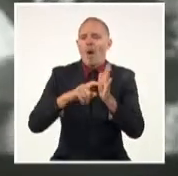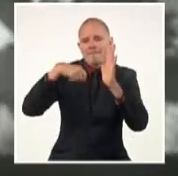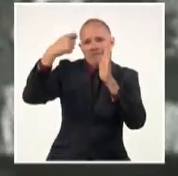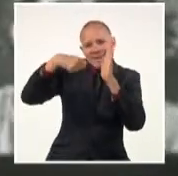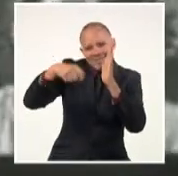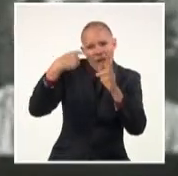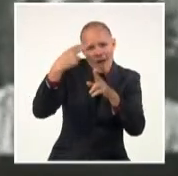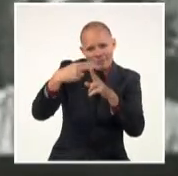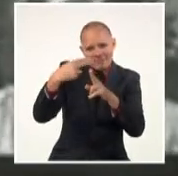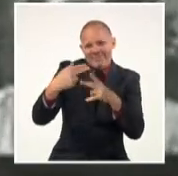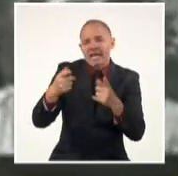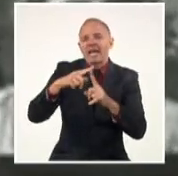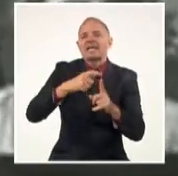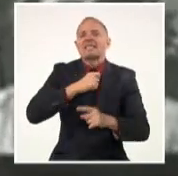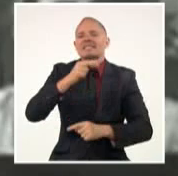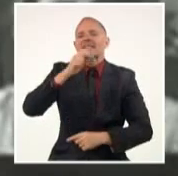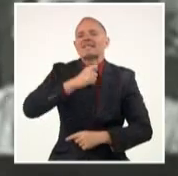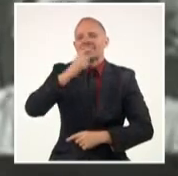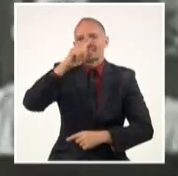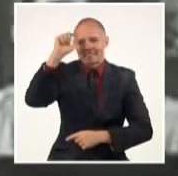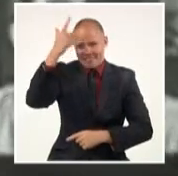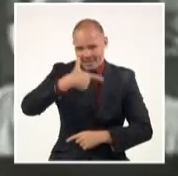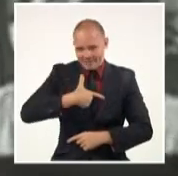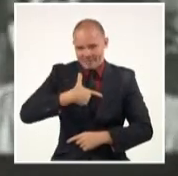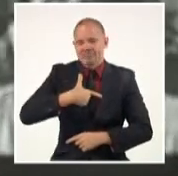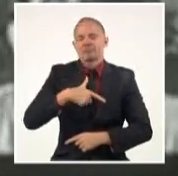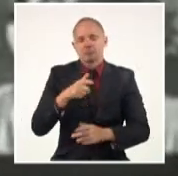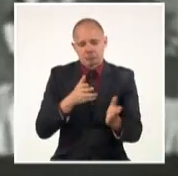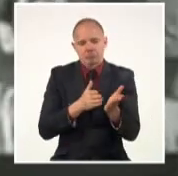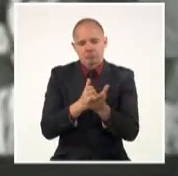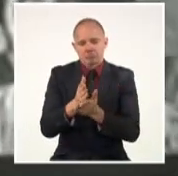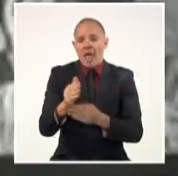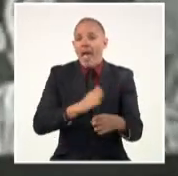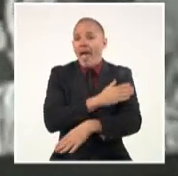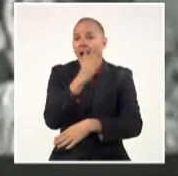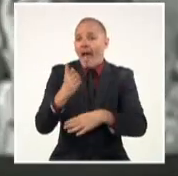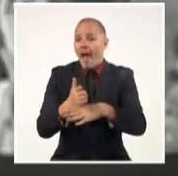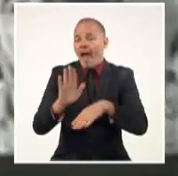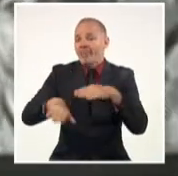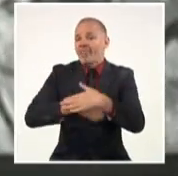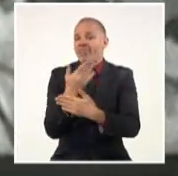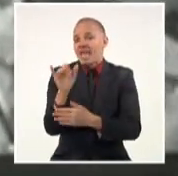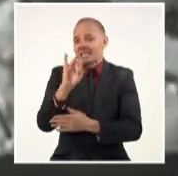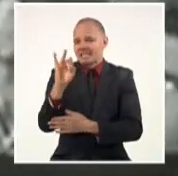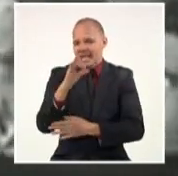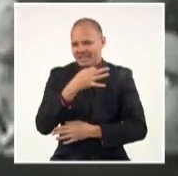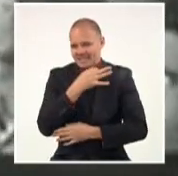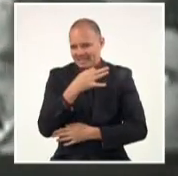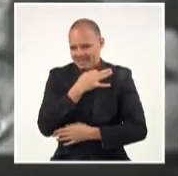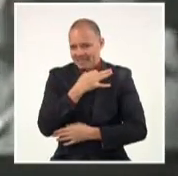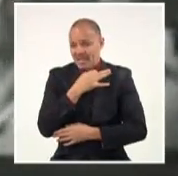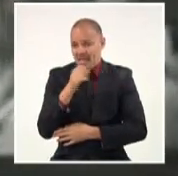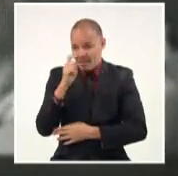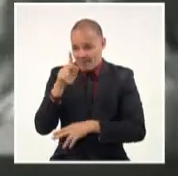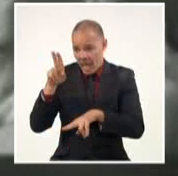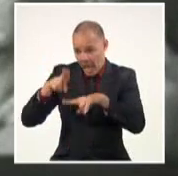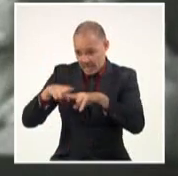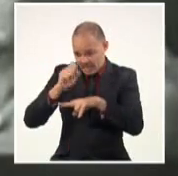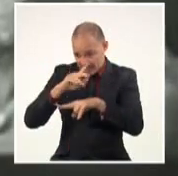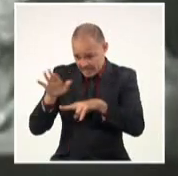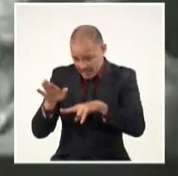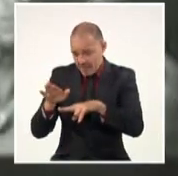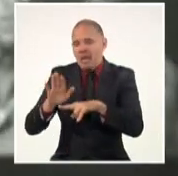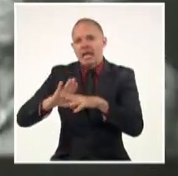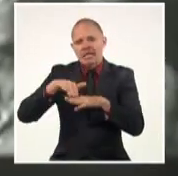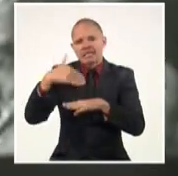Pastor Vega. El ciclo de cine cubano concluirá el siete de enero. Para ser extensivo a las proyecciones a todo el país, el